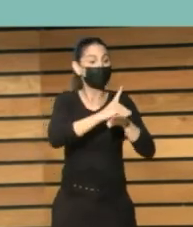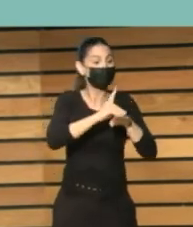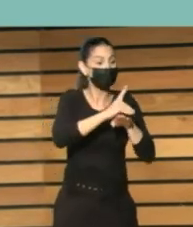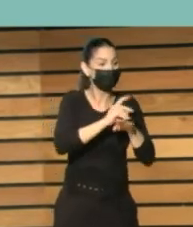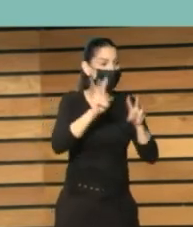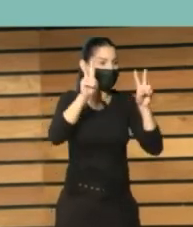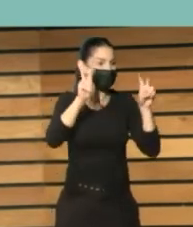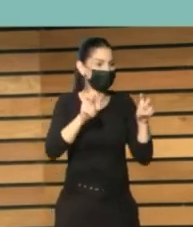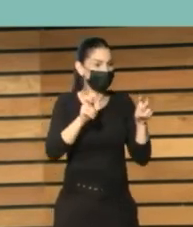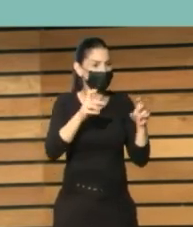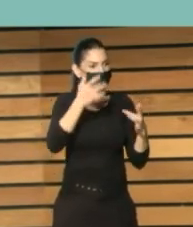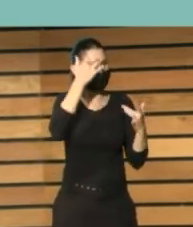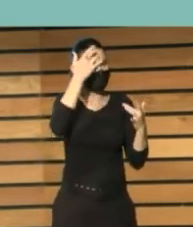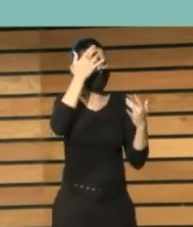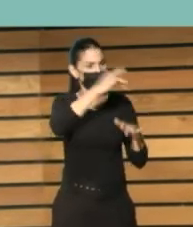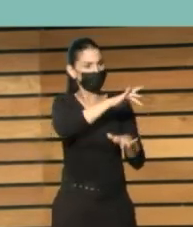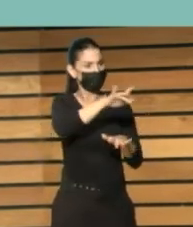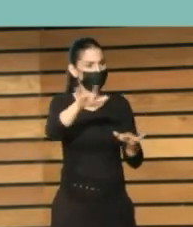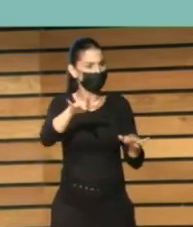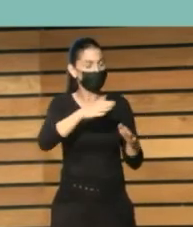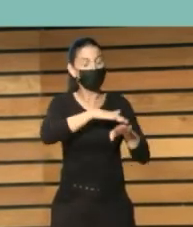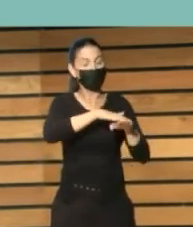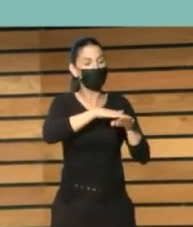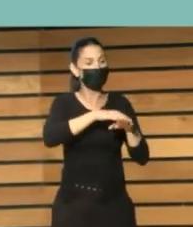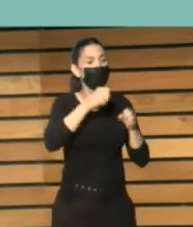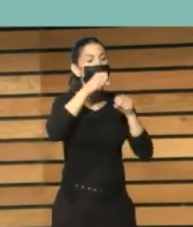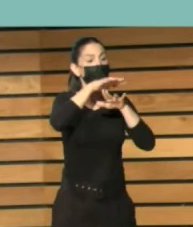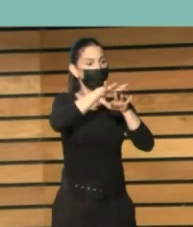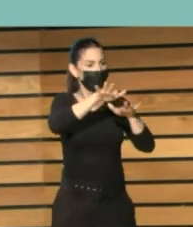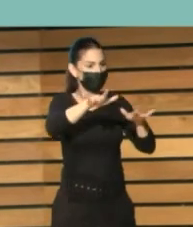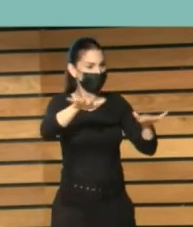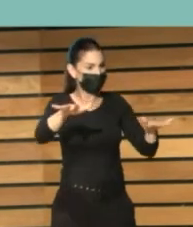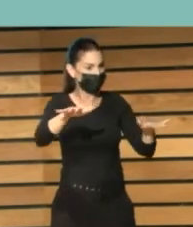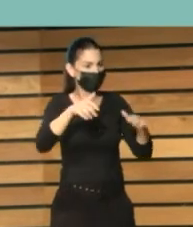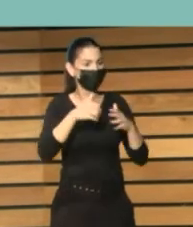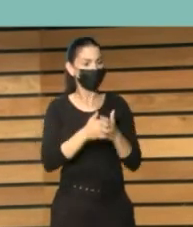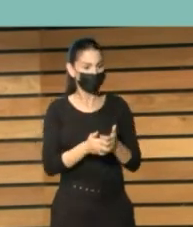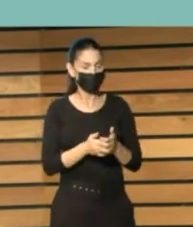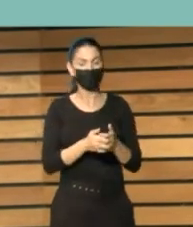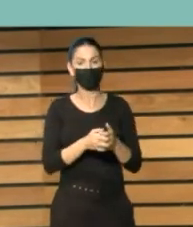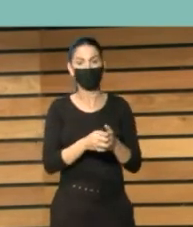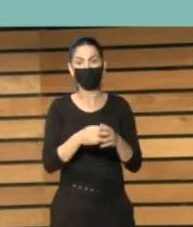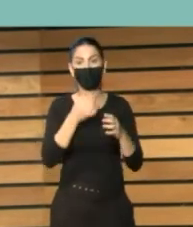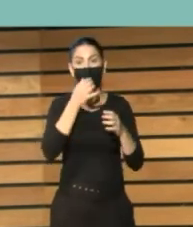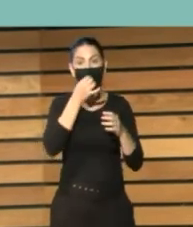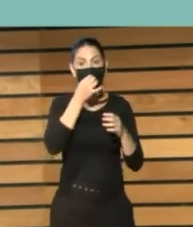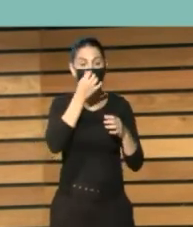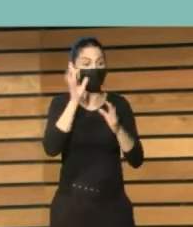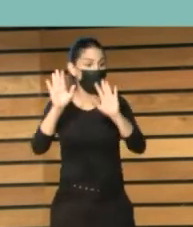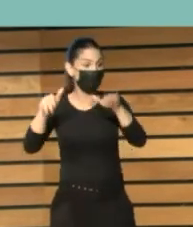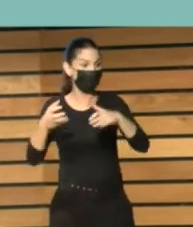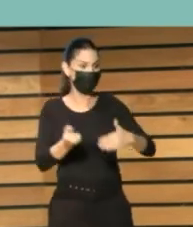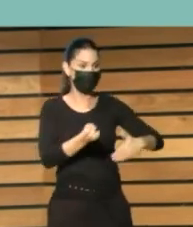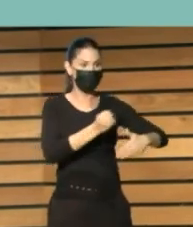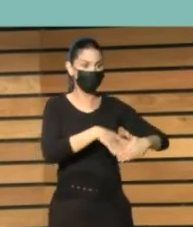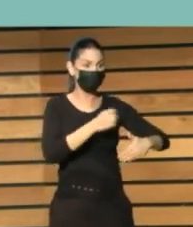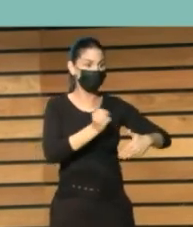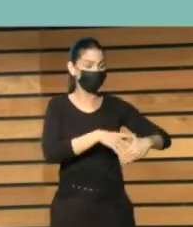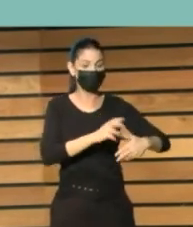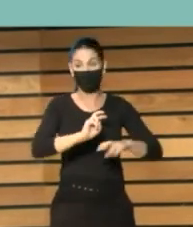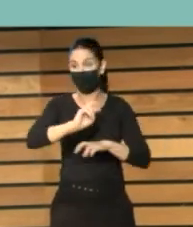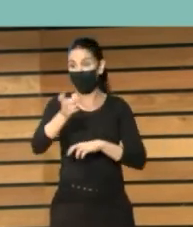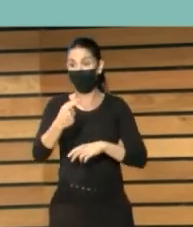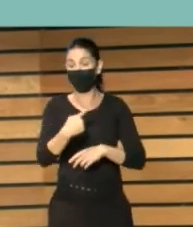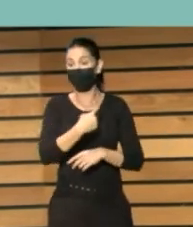difusión. Ha habido muchos casos en los que se han digitalizado colecciones muy valiosas que se han quedado en un cajón. Algunas se perdido, otras